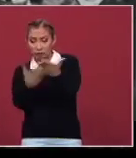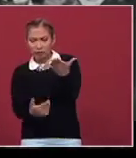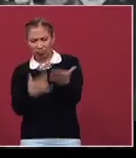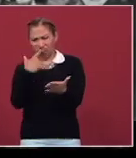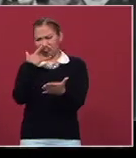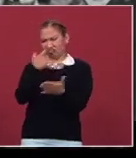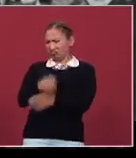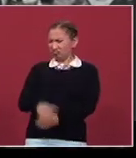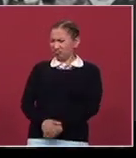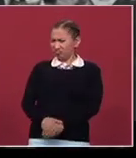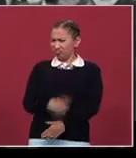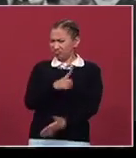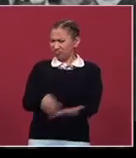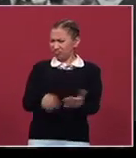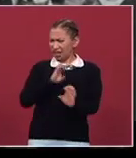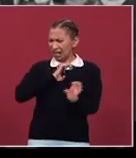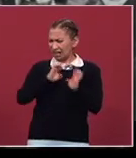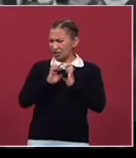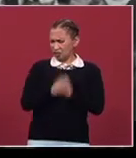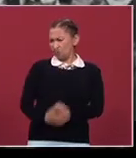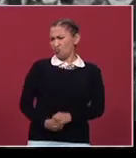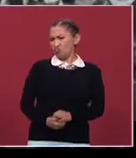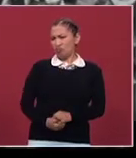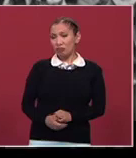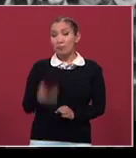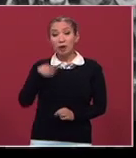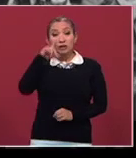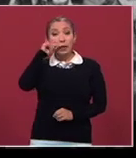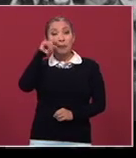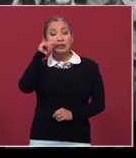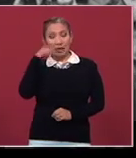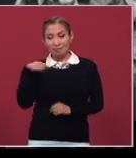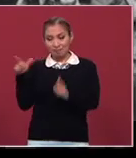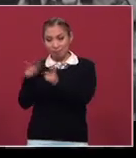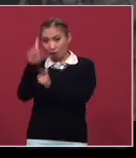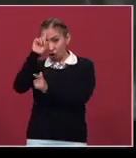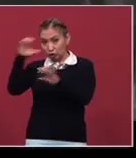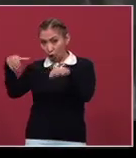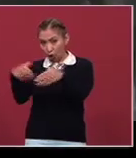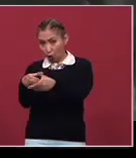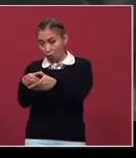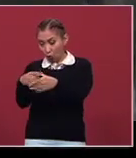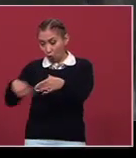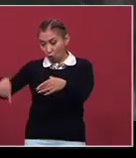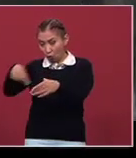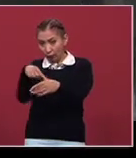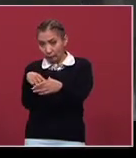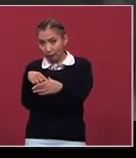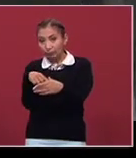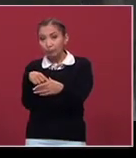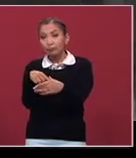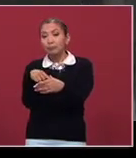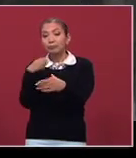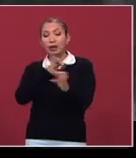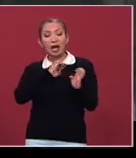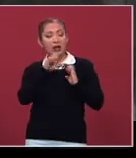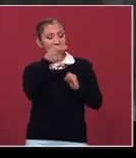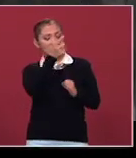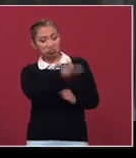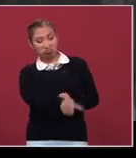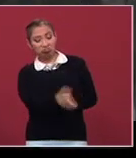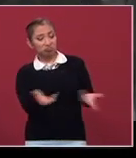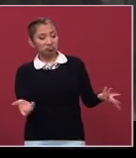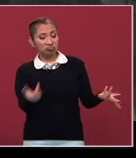rara, ¿no? Pero el asunto dice, los zapatistas que forman el Consejo Ejecutivo de la Convención, el ejército es